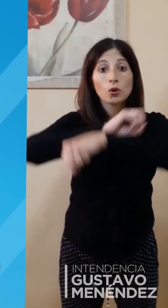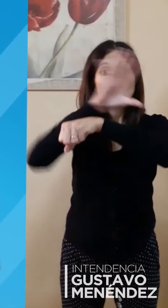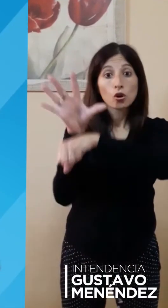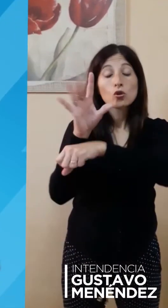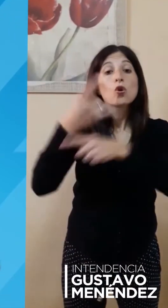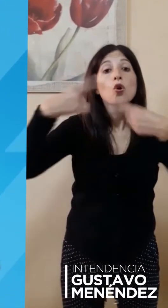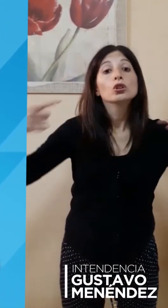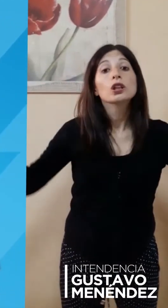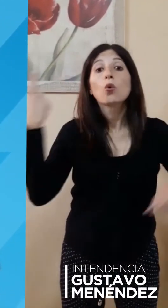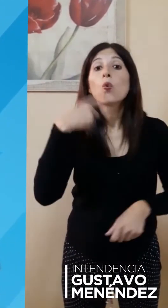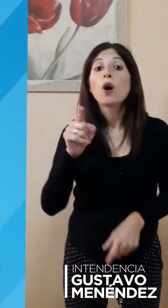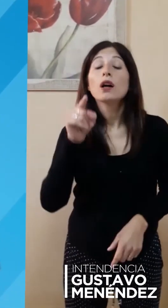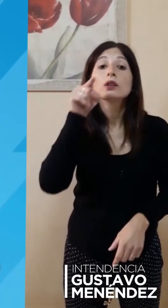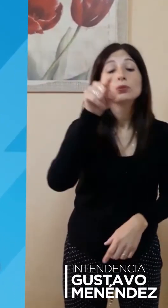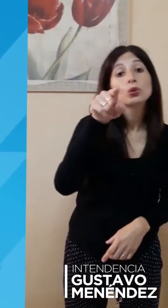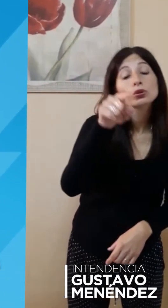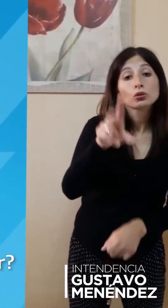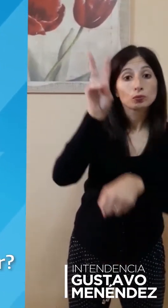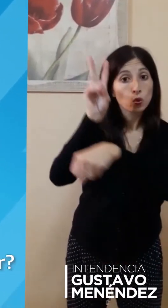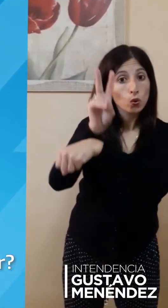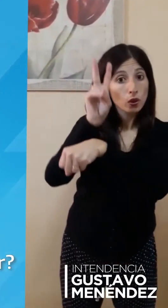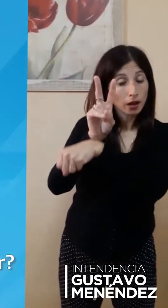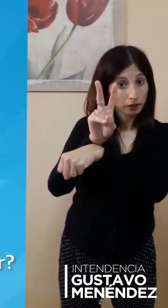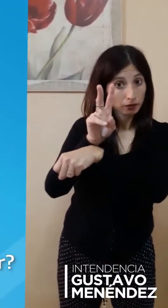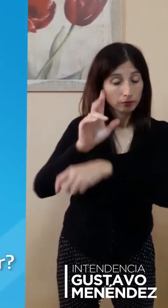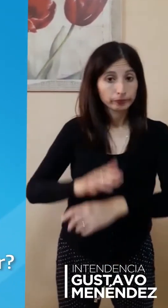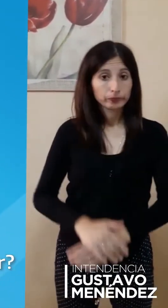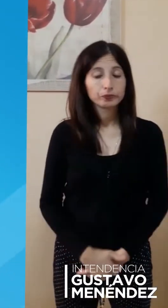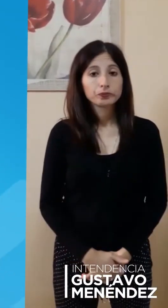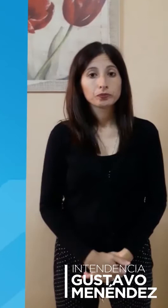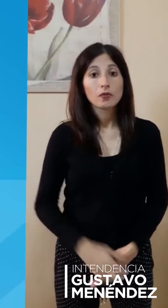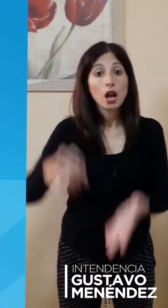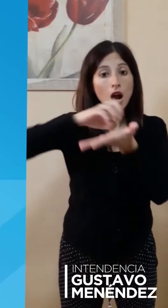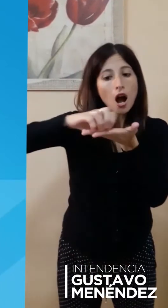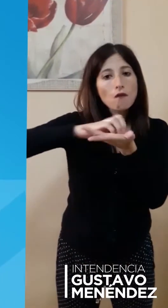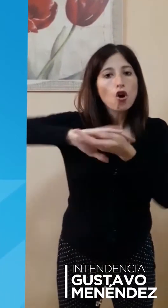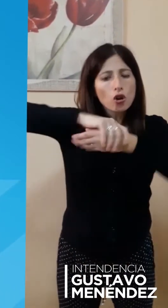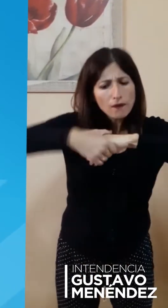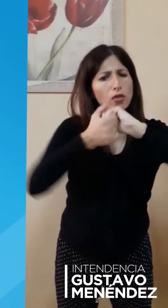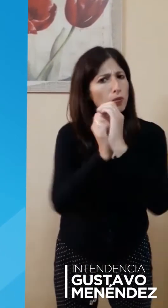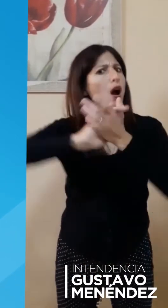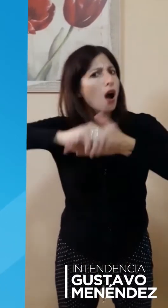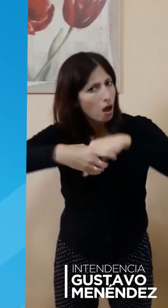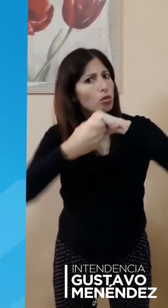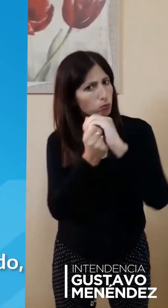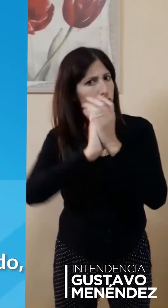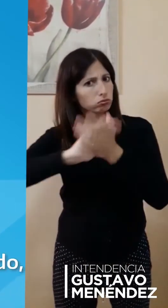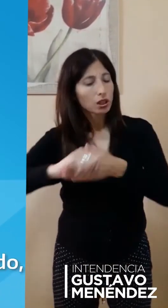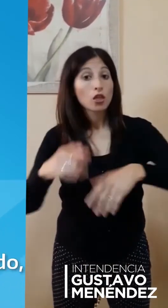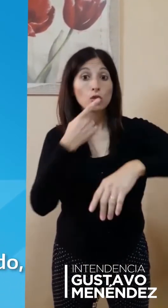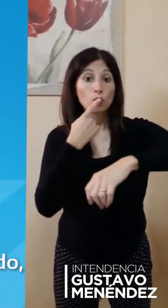Coronavirus, lo que tenemos que saber para prevenir. ¿Qué cuidados debemos tomar? Lavarnos las manos con jabón regularmente.